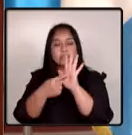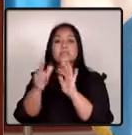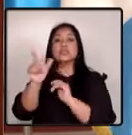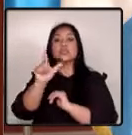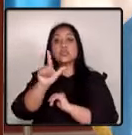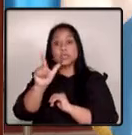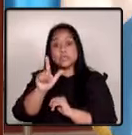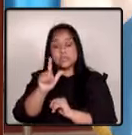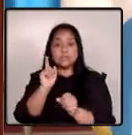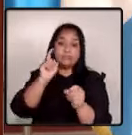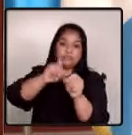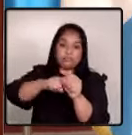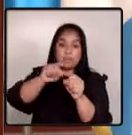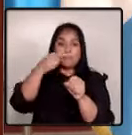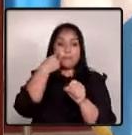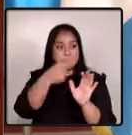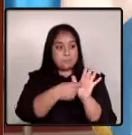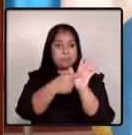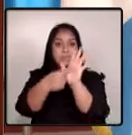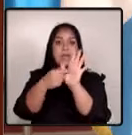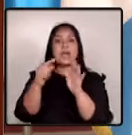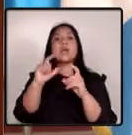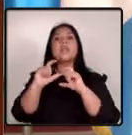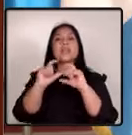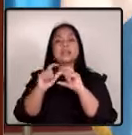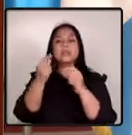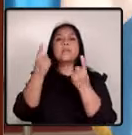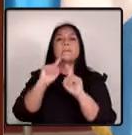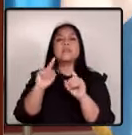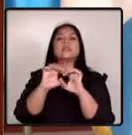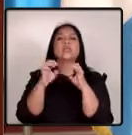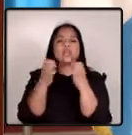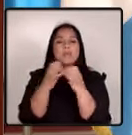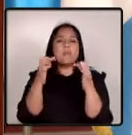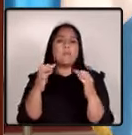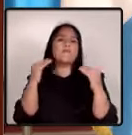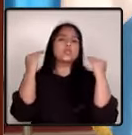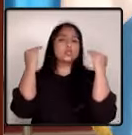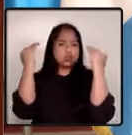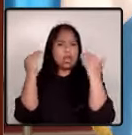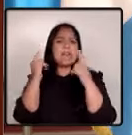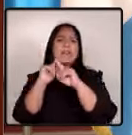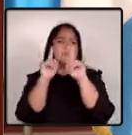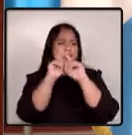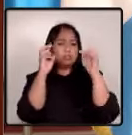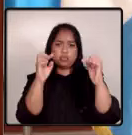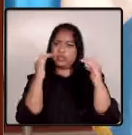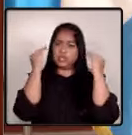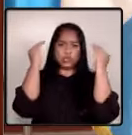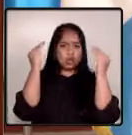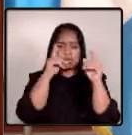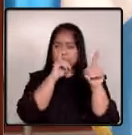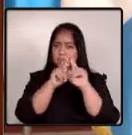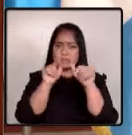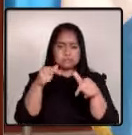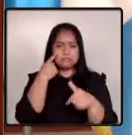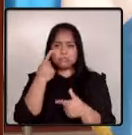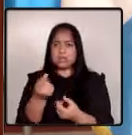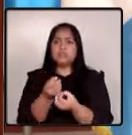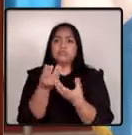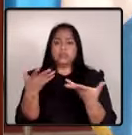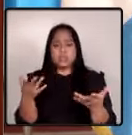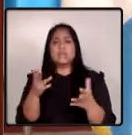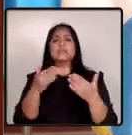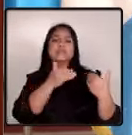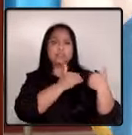a los medios de comunicación, pero les adelanto que es un equipo profesional, multidisciplinario, plural y con el compromiso